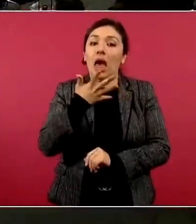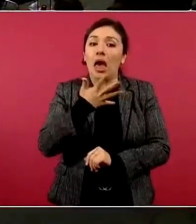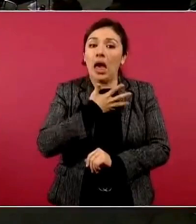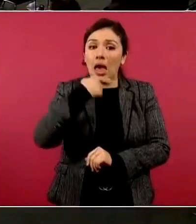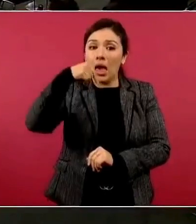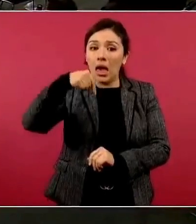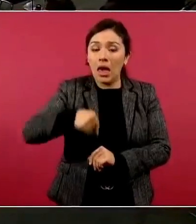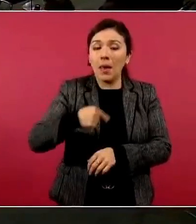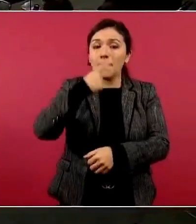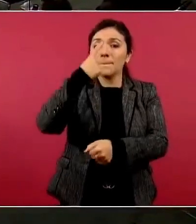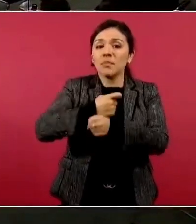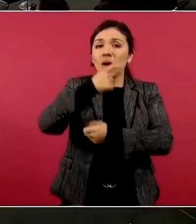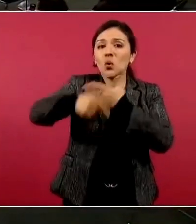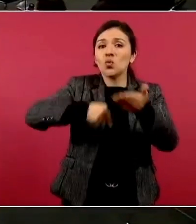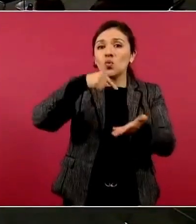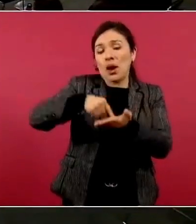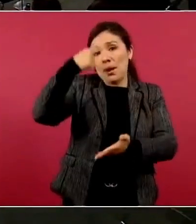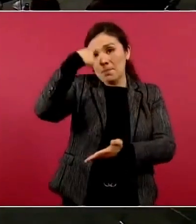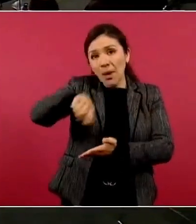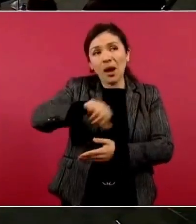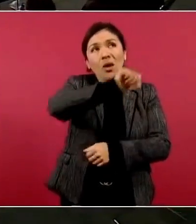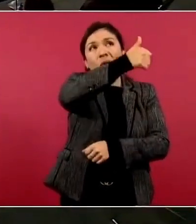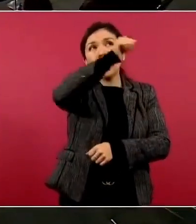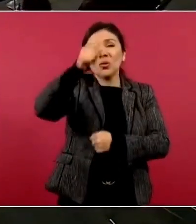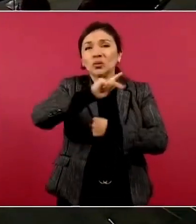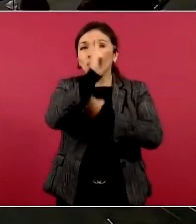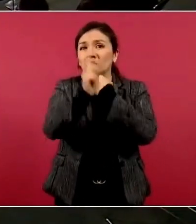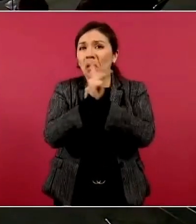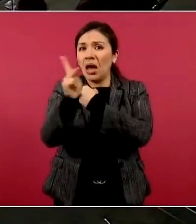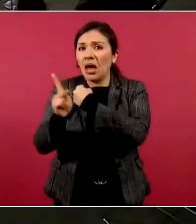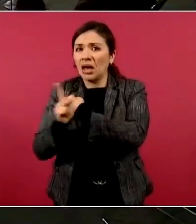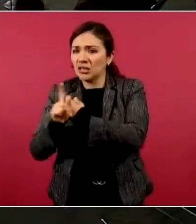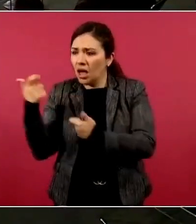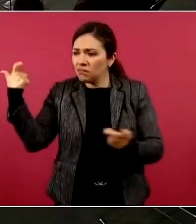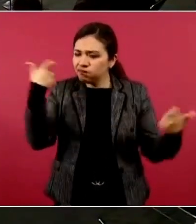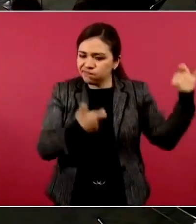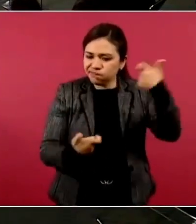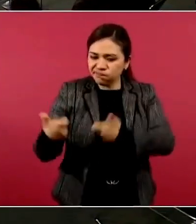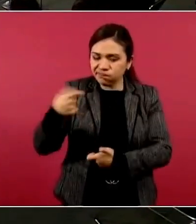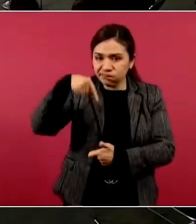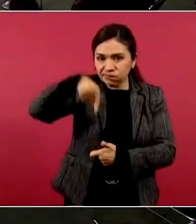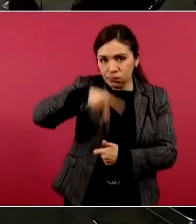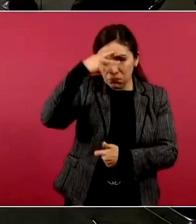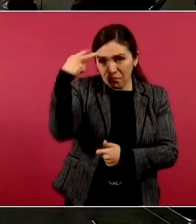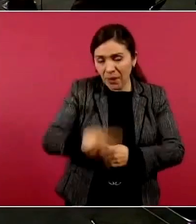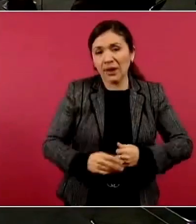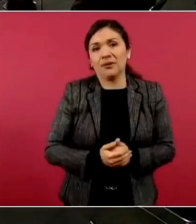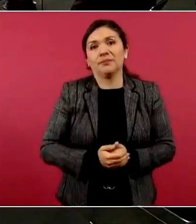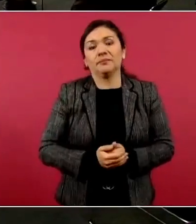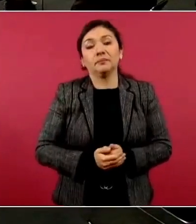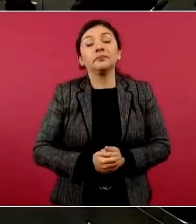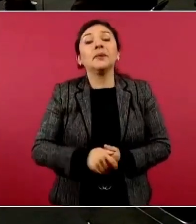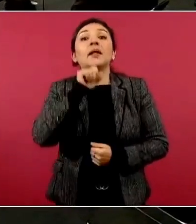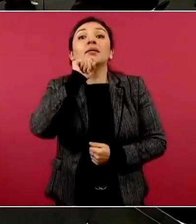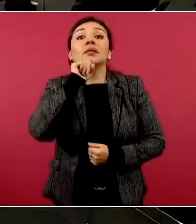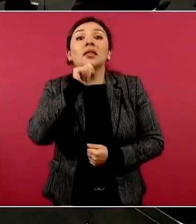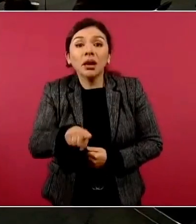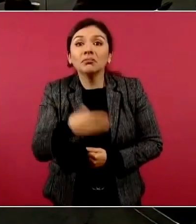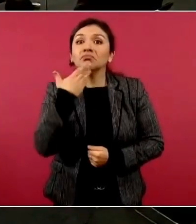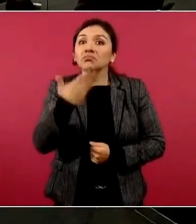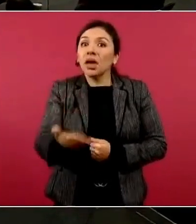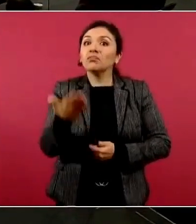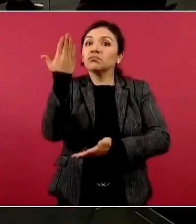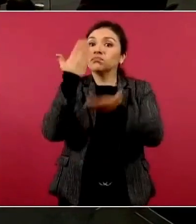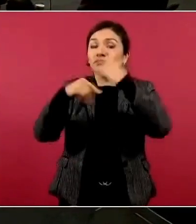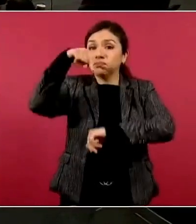en inversión extranjera. Tenemos, se logró que México